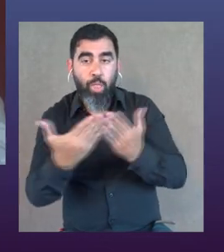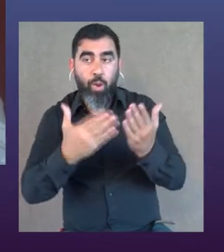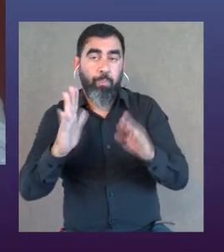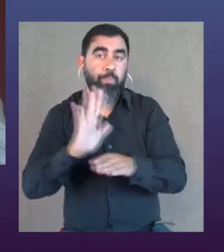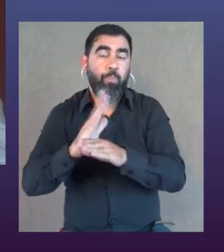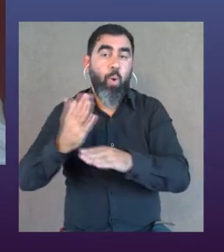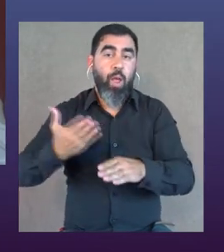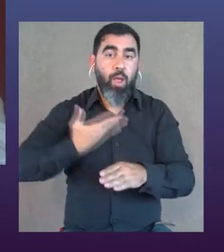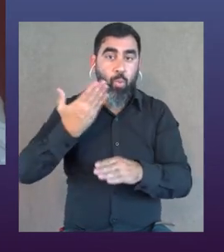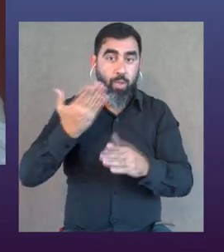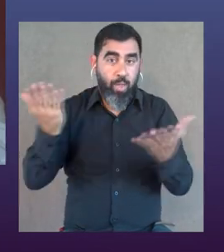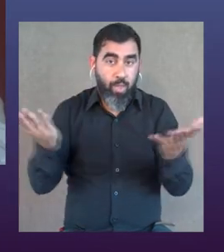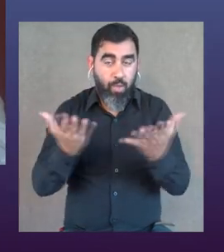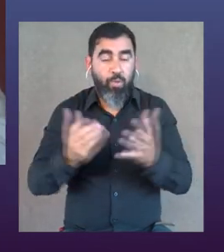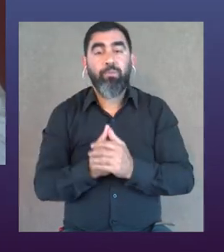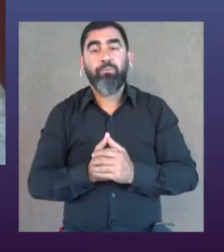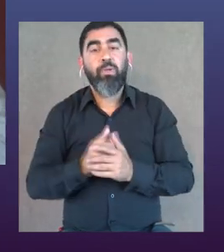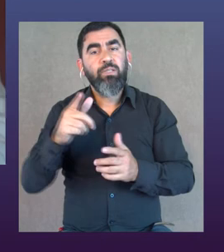escondidos a ser héroes, ha sido así.